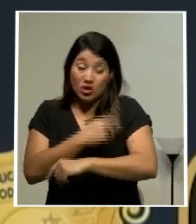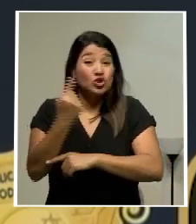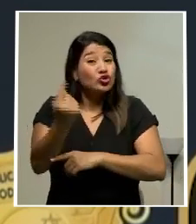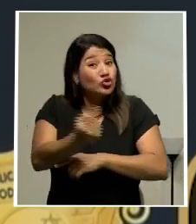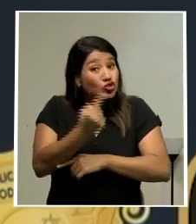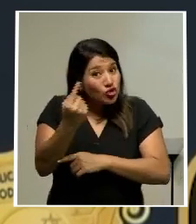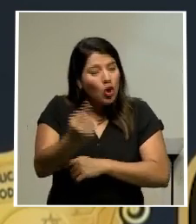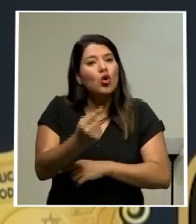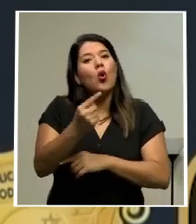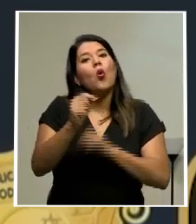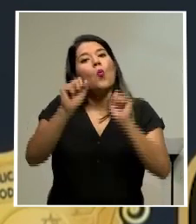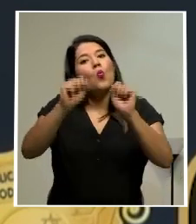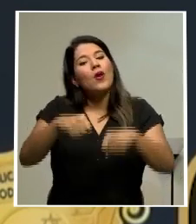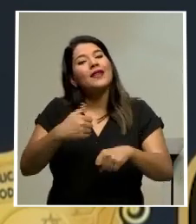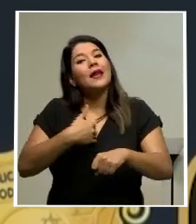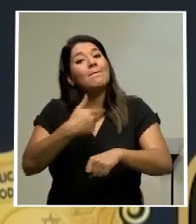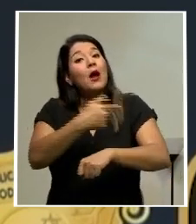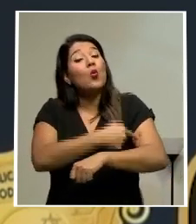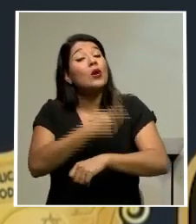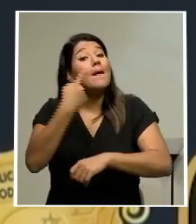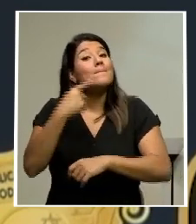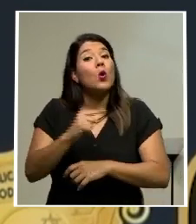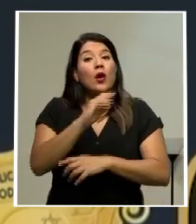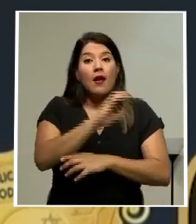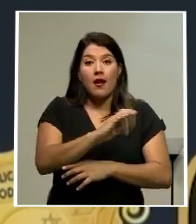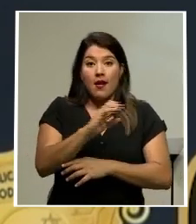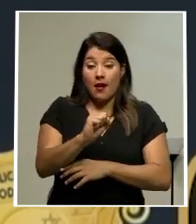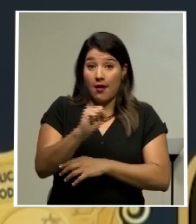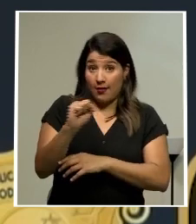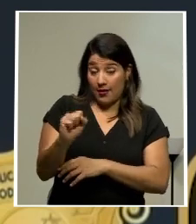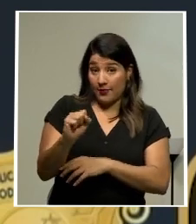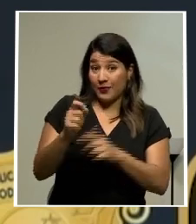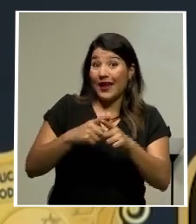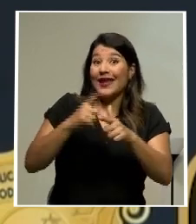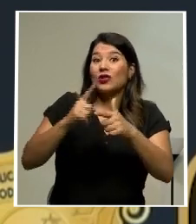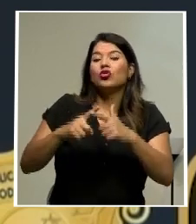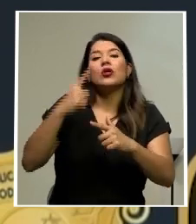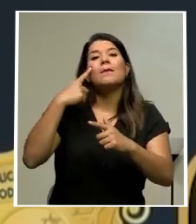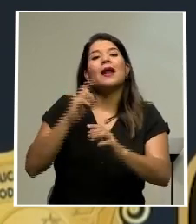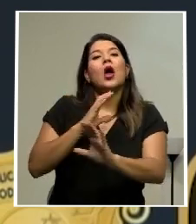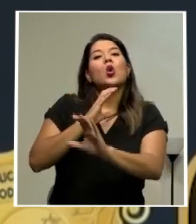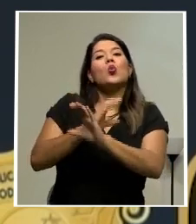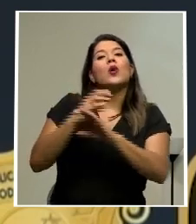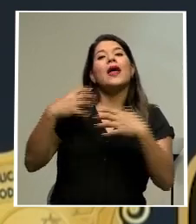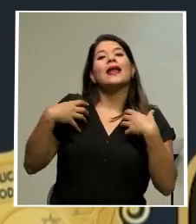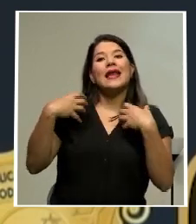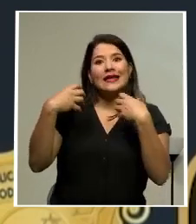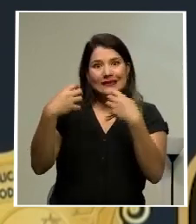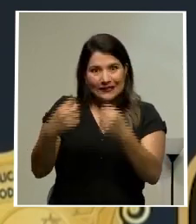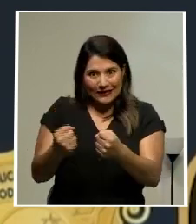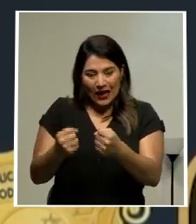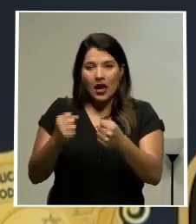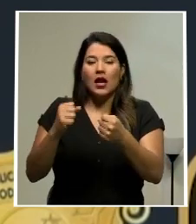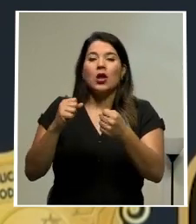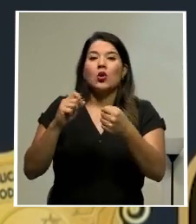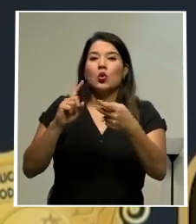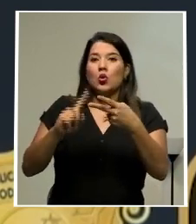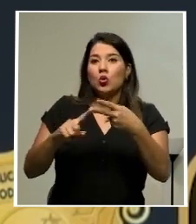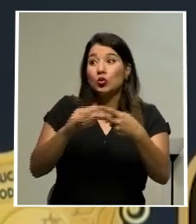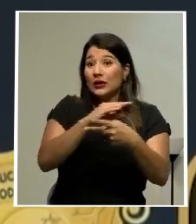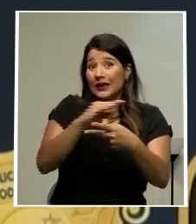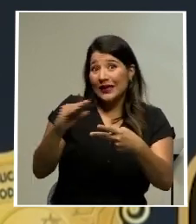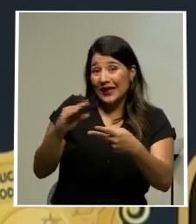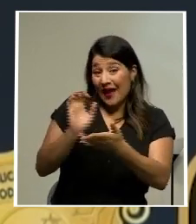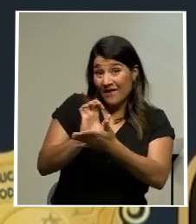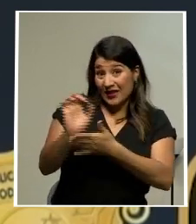ilegítimamente obtenida. Entonces, en aras de preservar la salud, la integridad física y para la evitación de problemas de orden